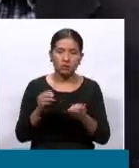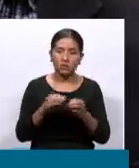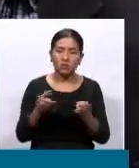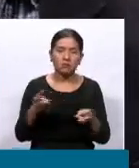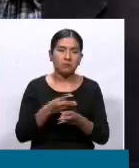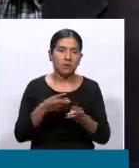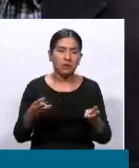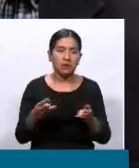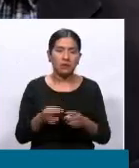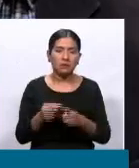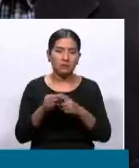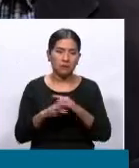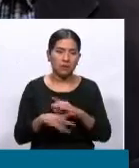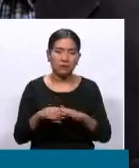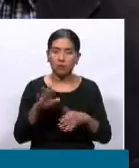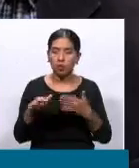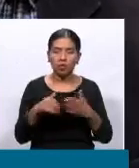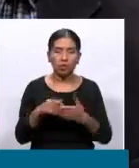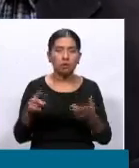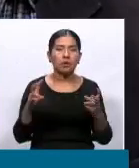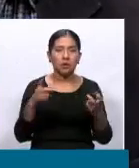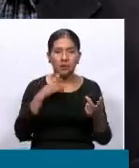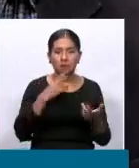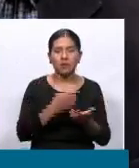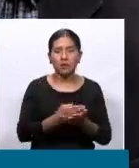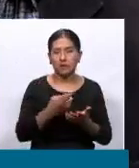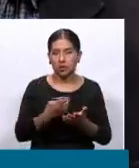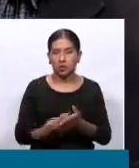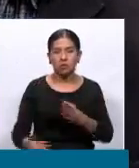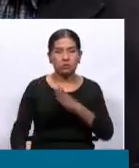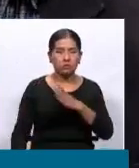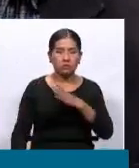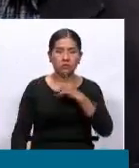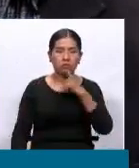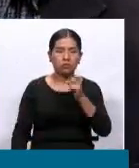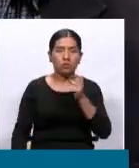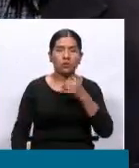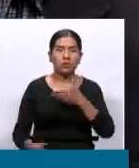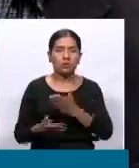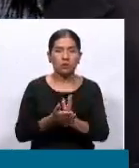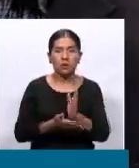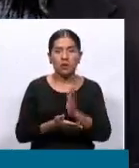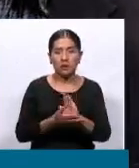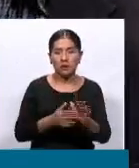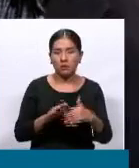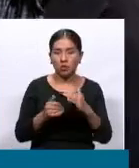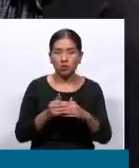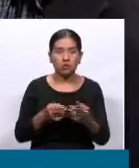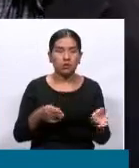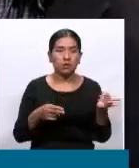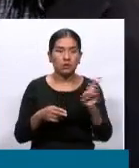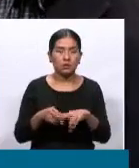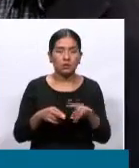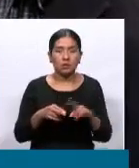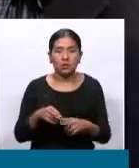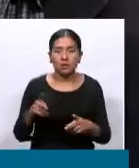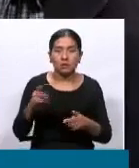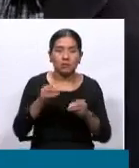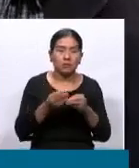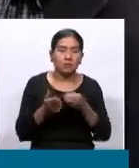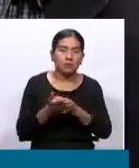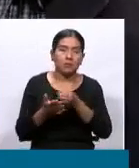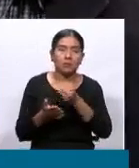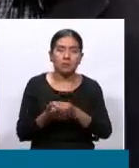primas. Entonces, esas son fuentes de recursos que son mucho más viables el incrementarlas a través de la inversión pública,